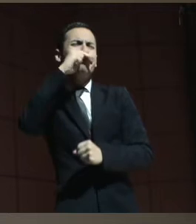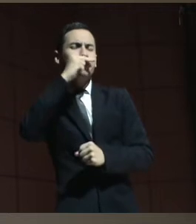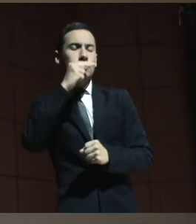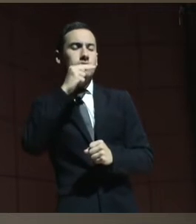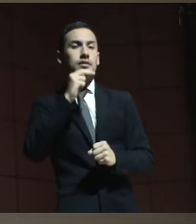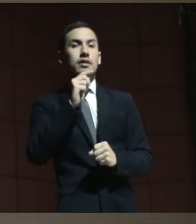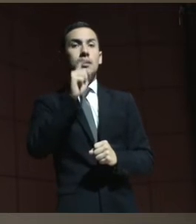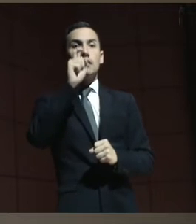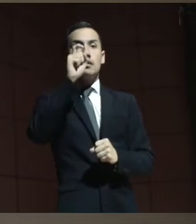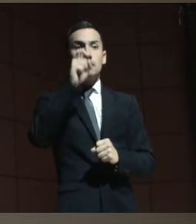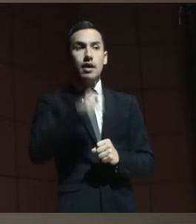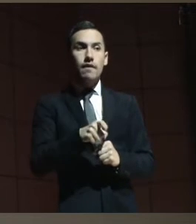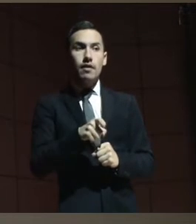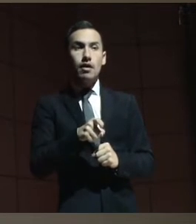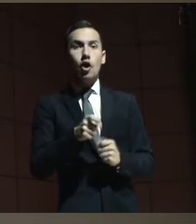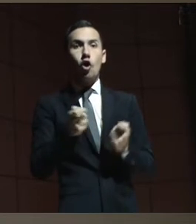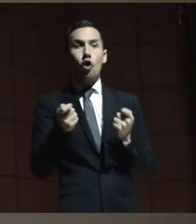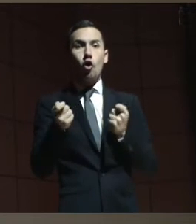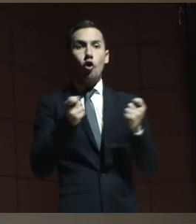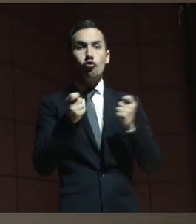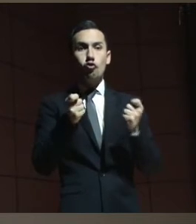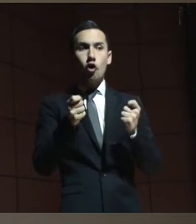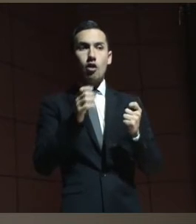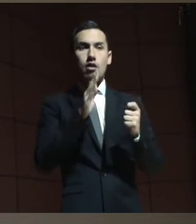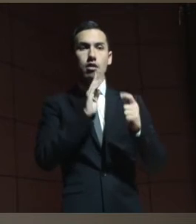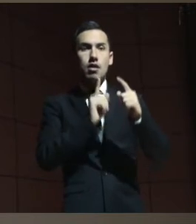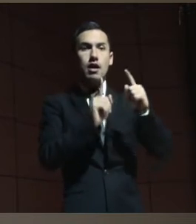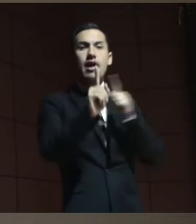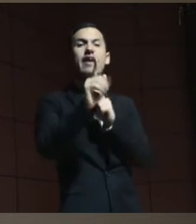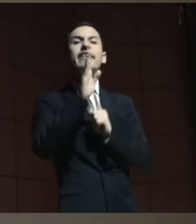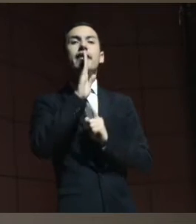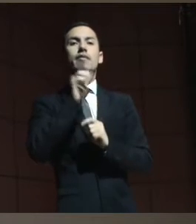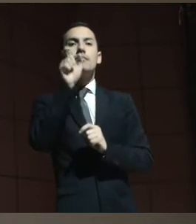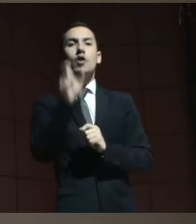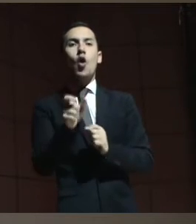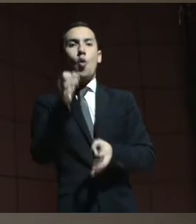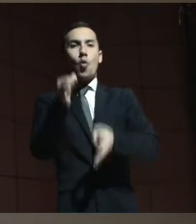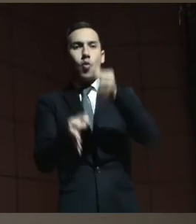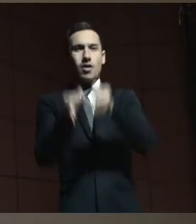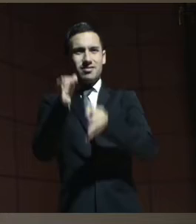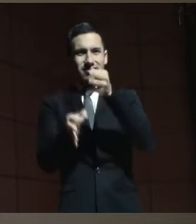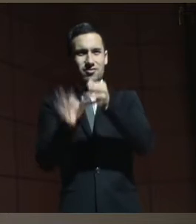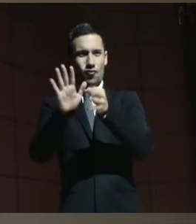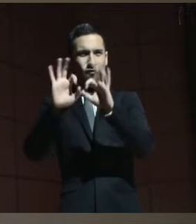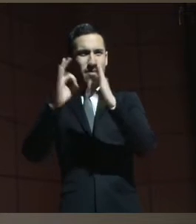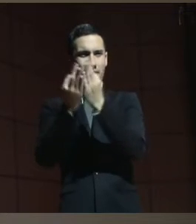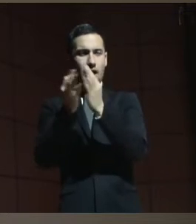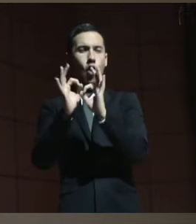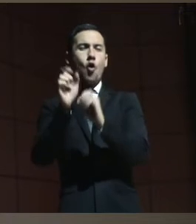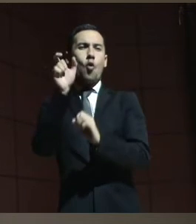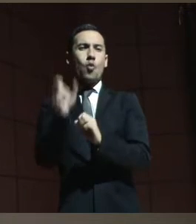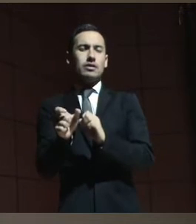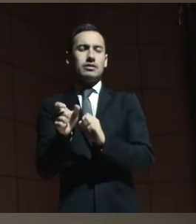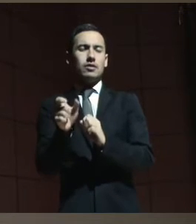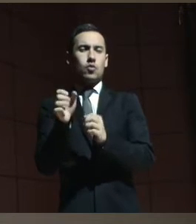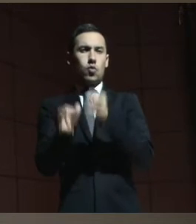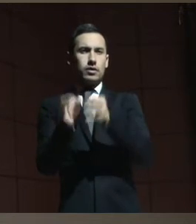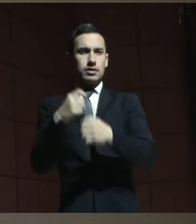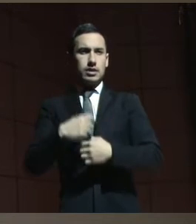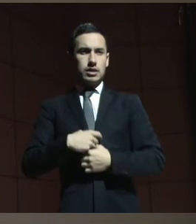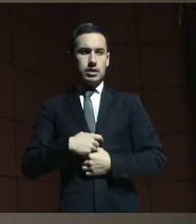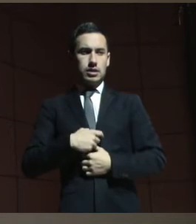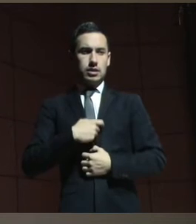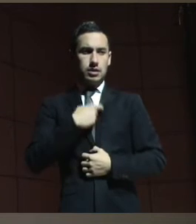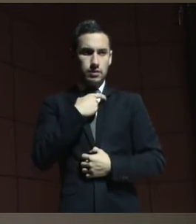que tener el control de la internación por una jueza de familia, un juez de familia o civil, y no bajo el